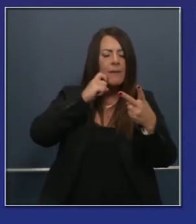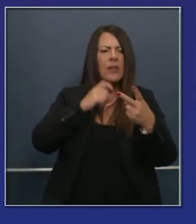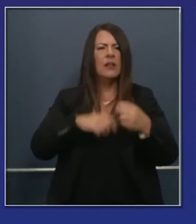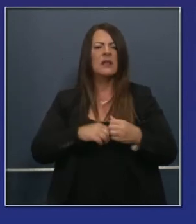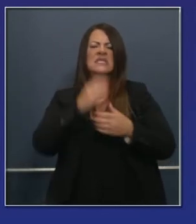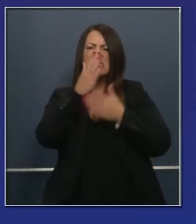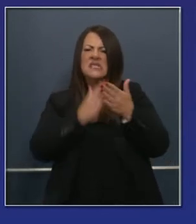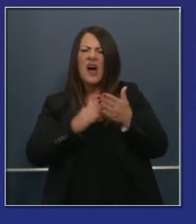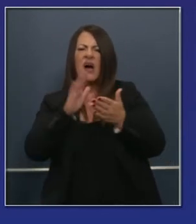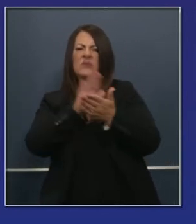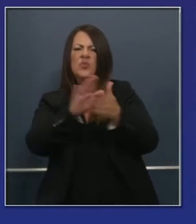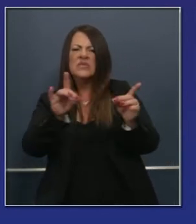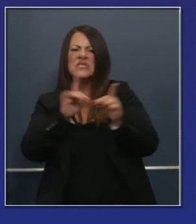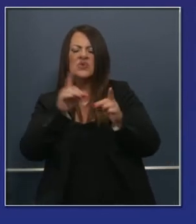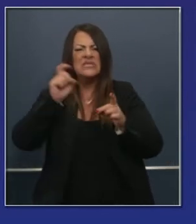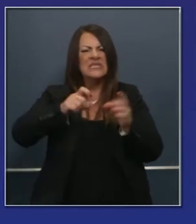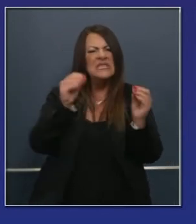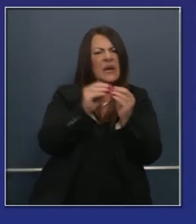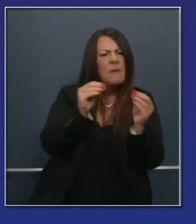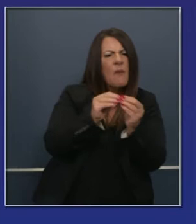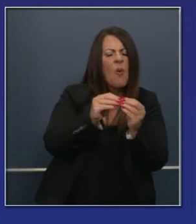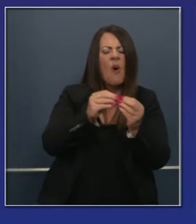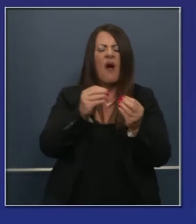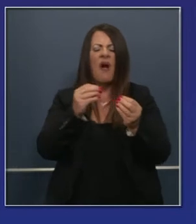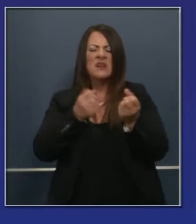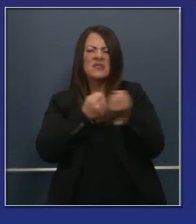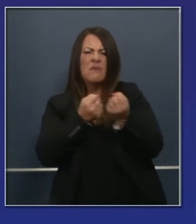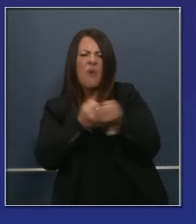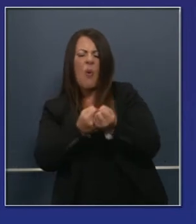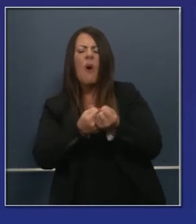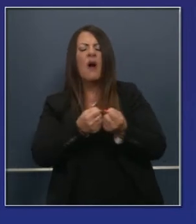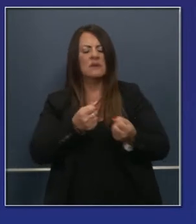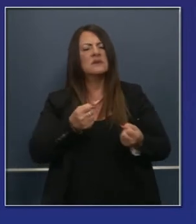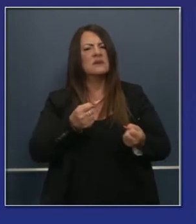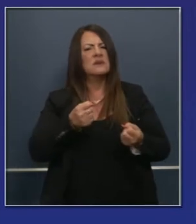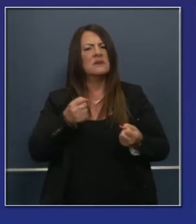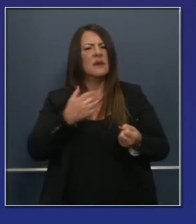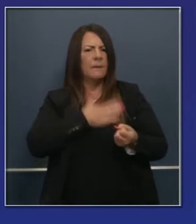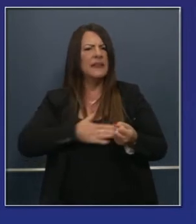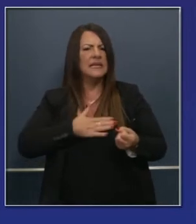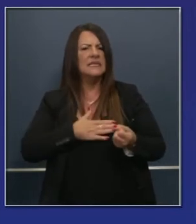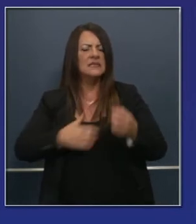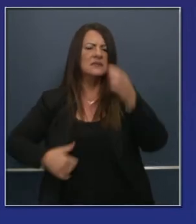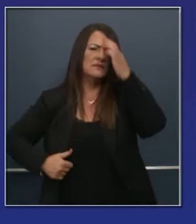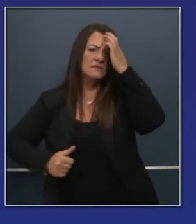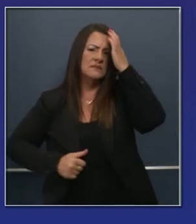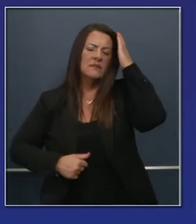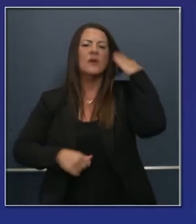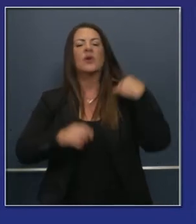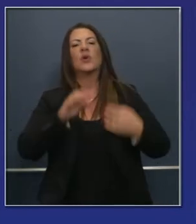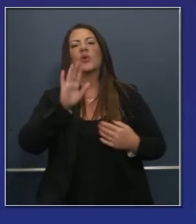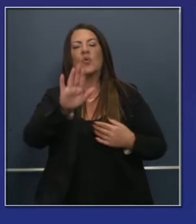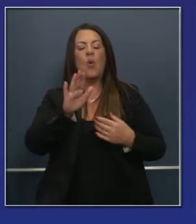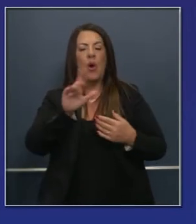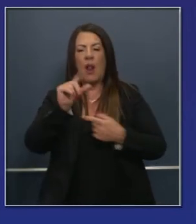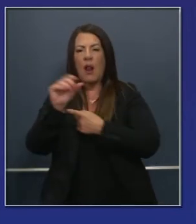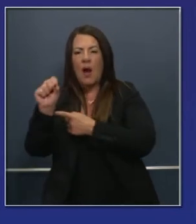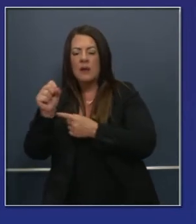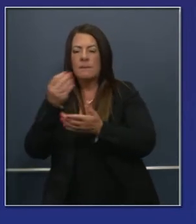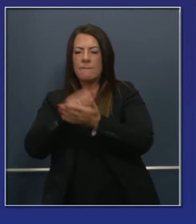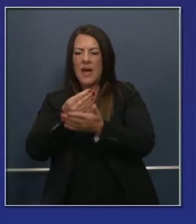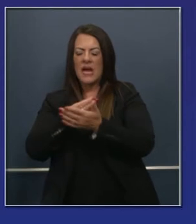directamente con los distritos todavía buscamos más dispositivos. Y quiero recordarles que podemos usar